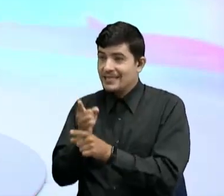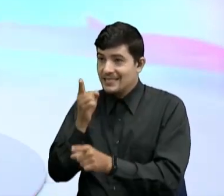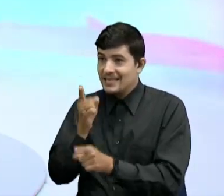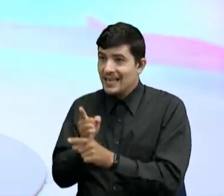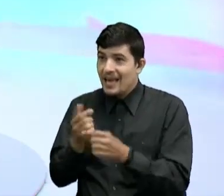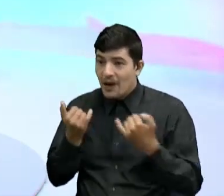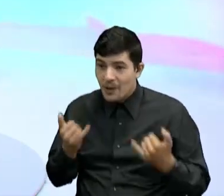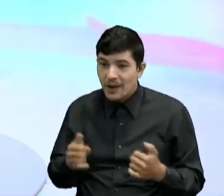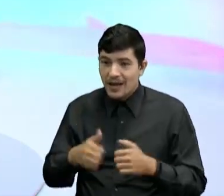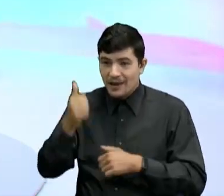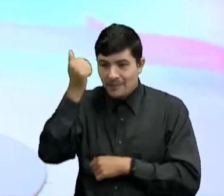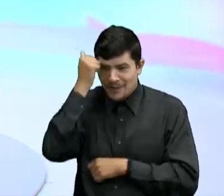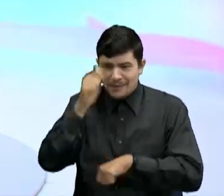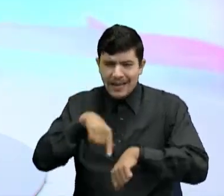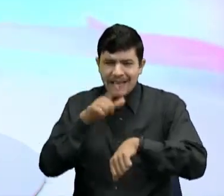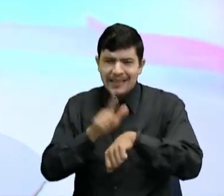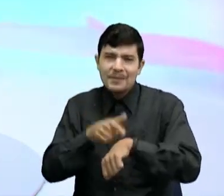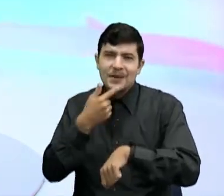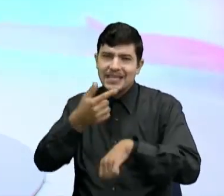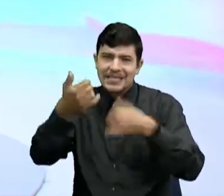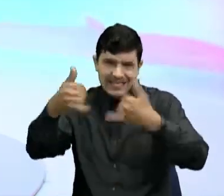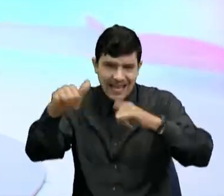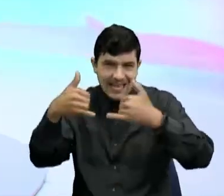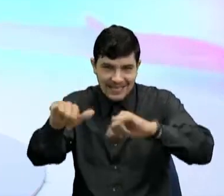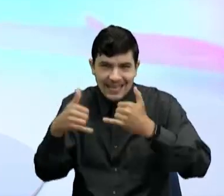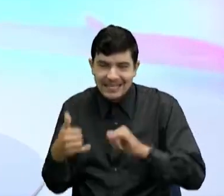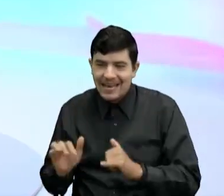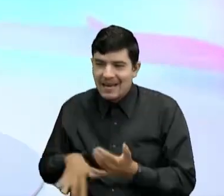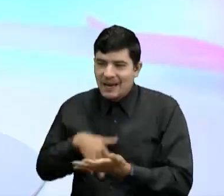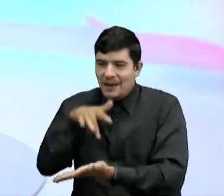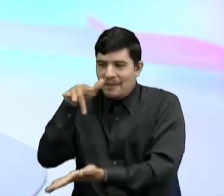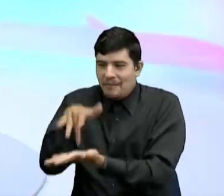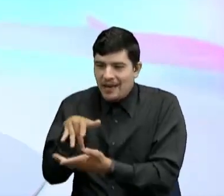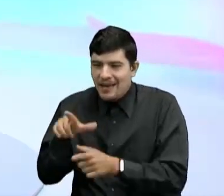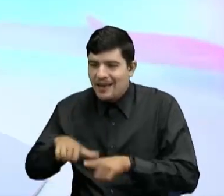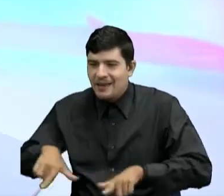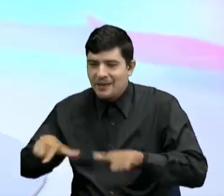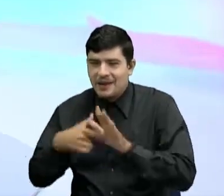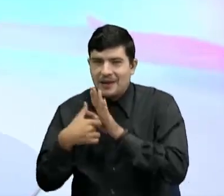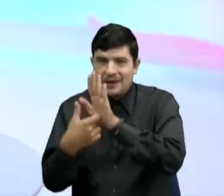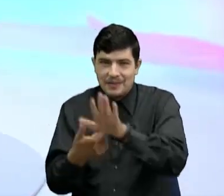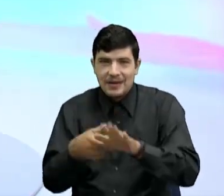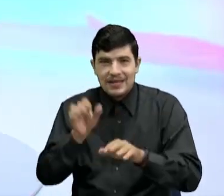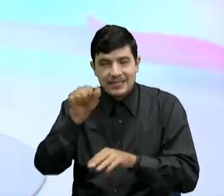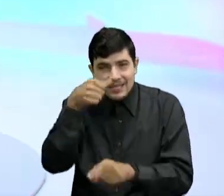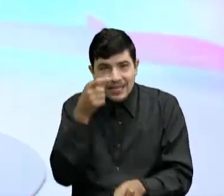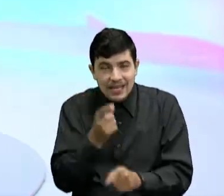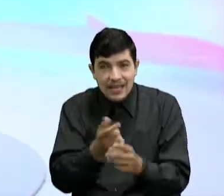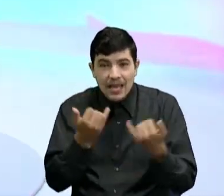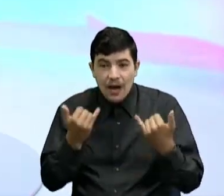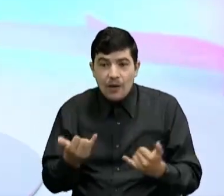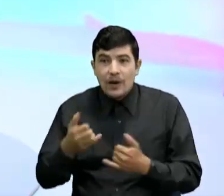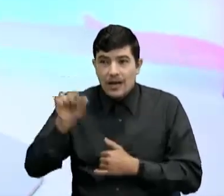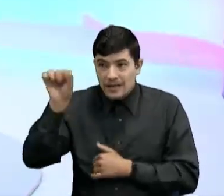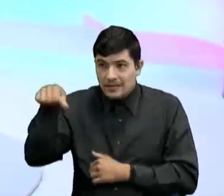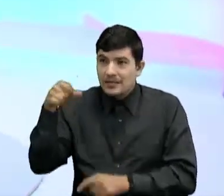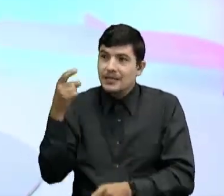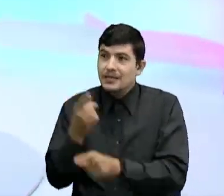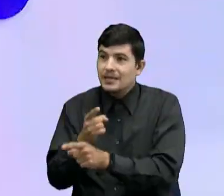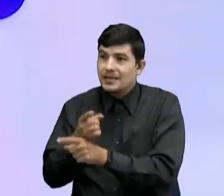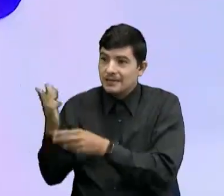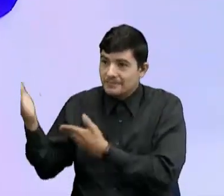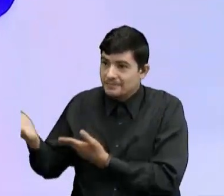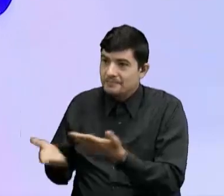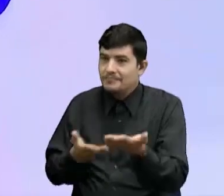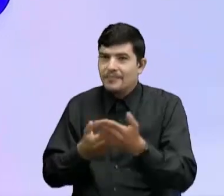Tiempo Dijeron ya Arianna Ya nos estacionamos en un lugar Para empezar a hacer la transmisión Ahora sí nos puede dar paz